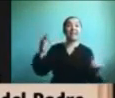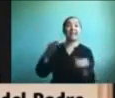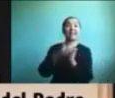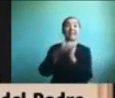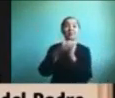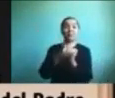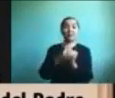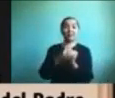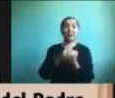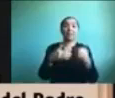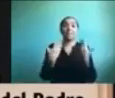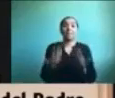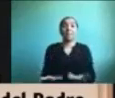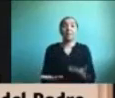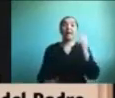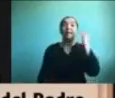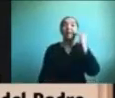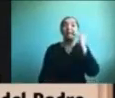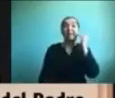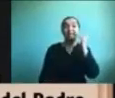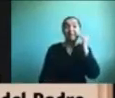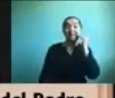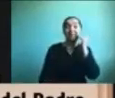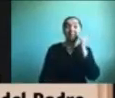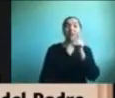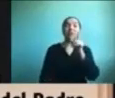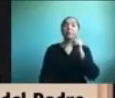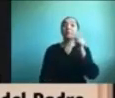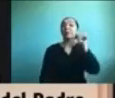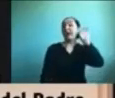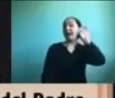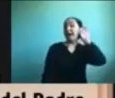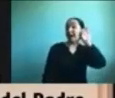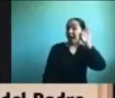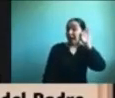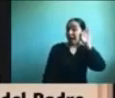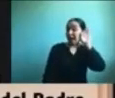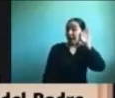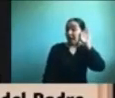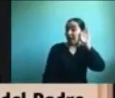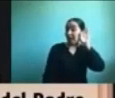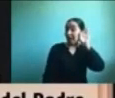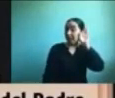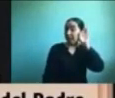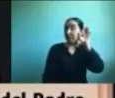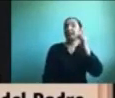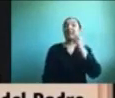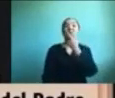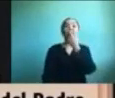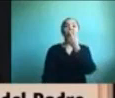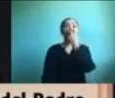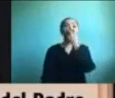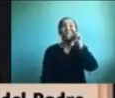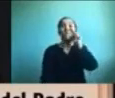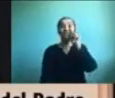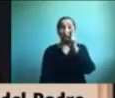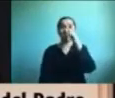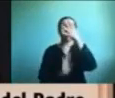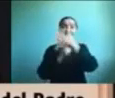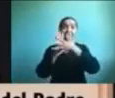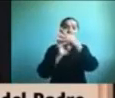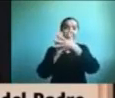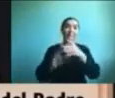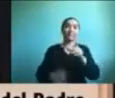para niños tenemos versión audible y también versión visual entonces la versión audible